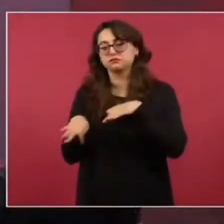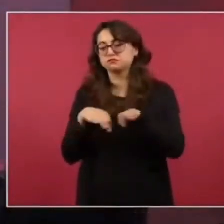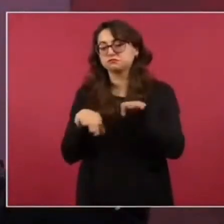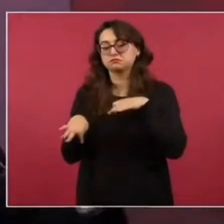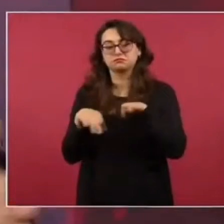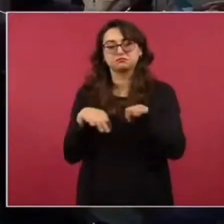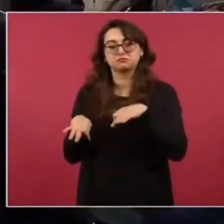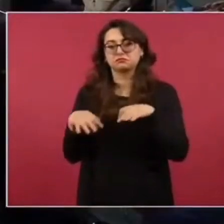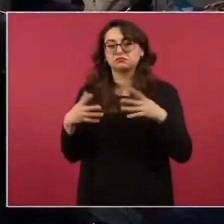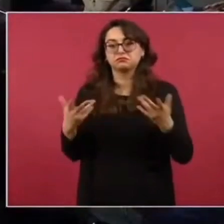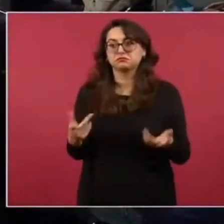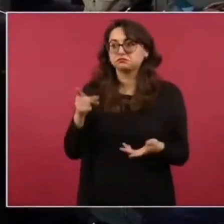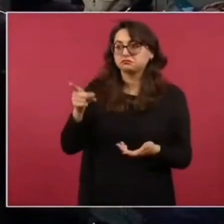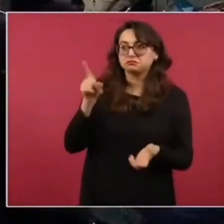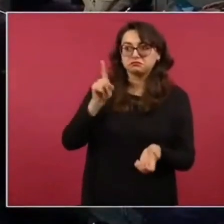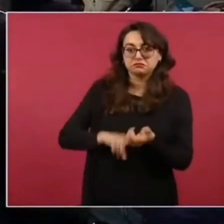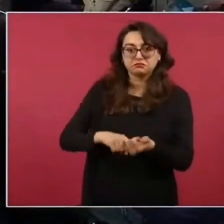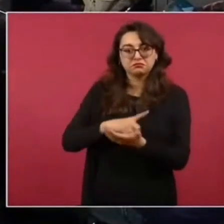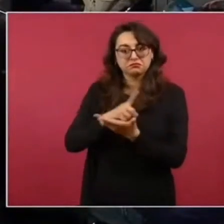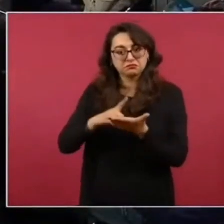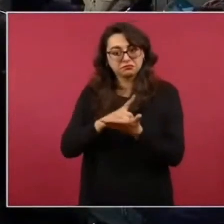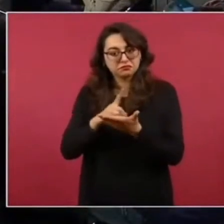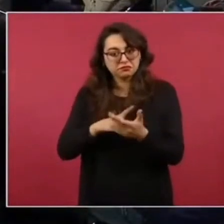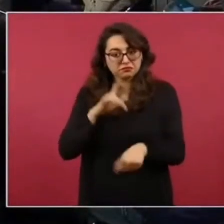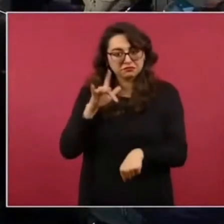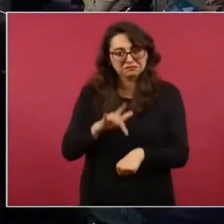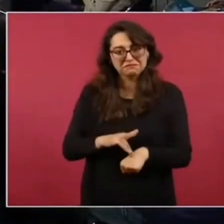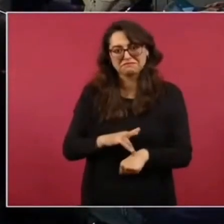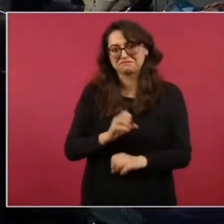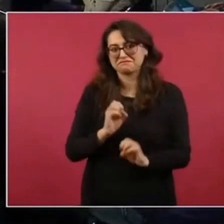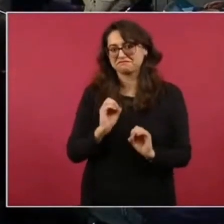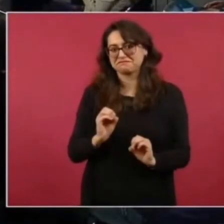consumo de nada.